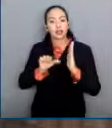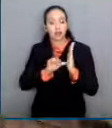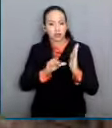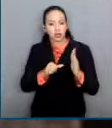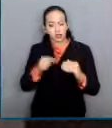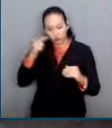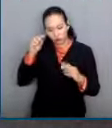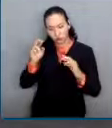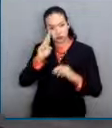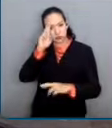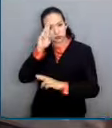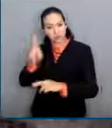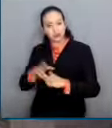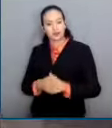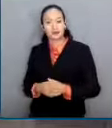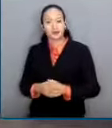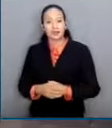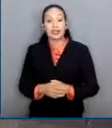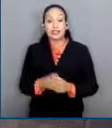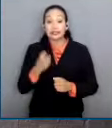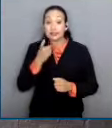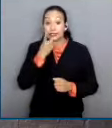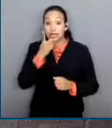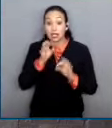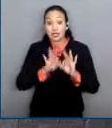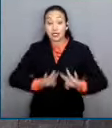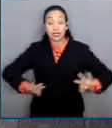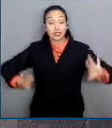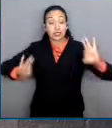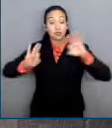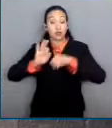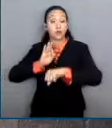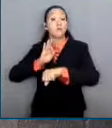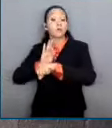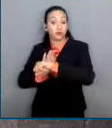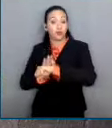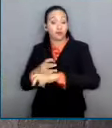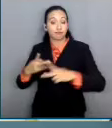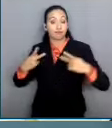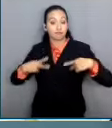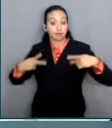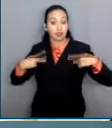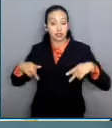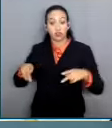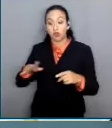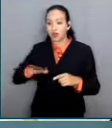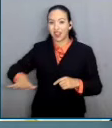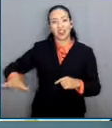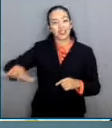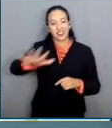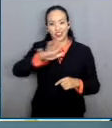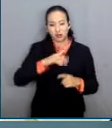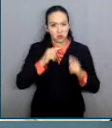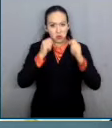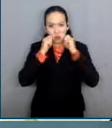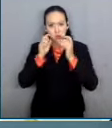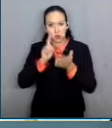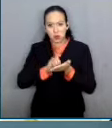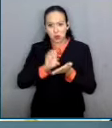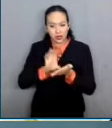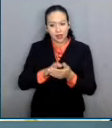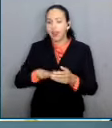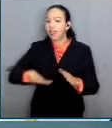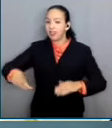reflexionar sobre la importancia de proteger e impulsar la autonomía de todas las personas. Yo también me cuestionaría si como sistema